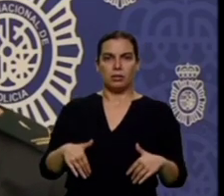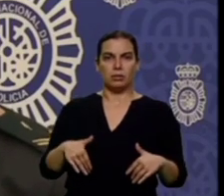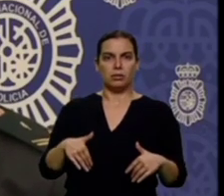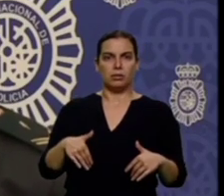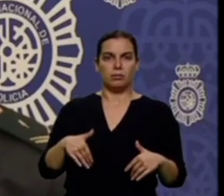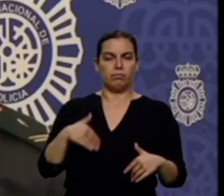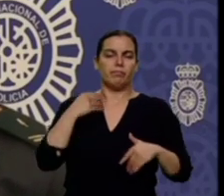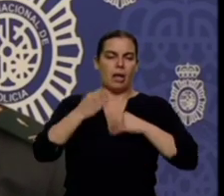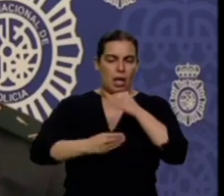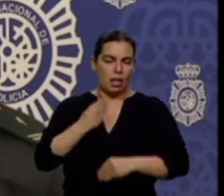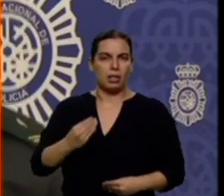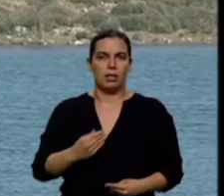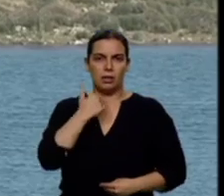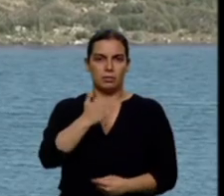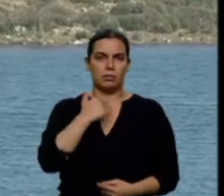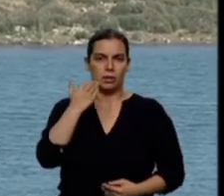sexuales.